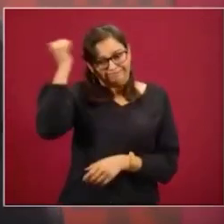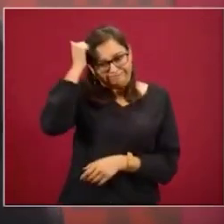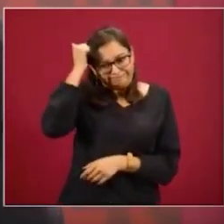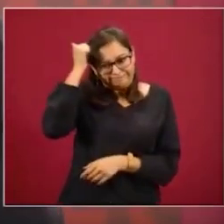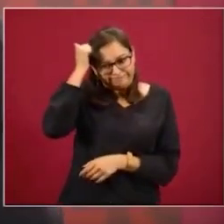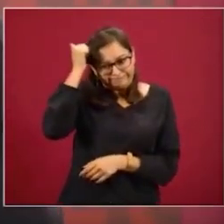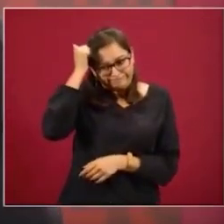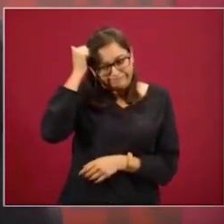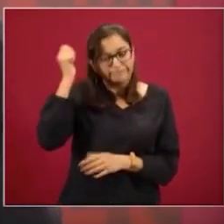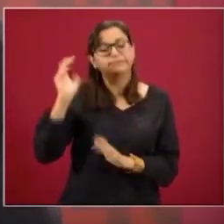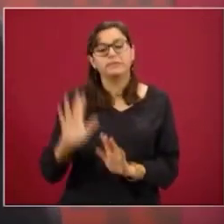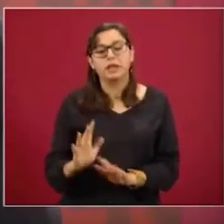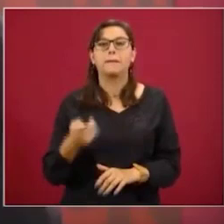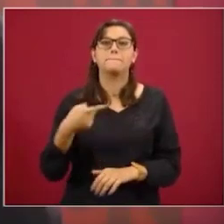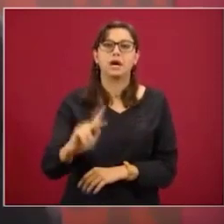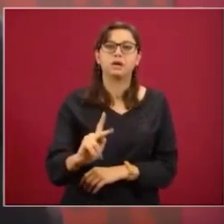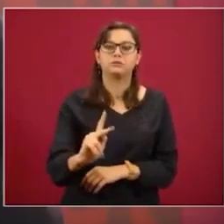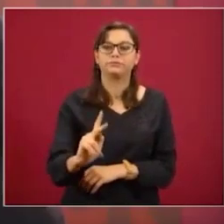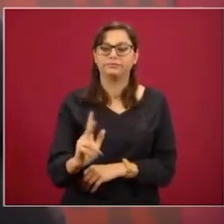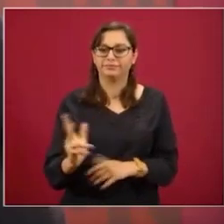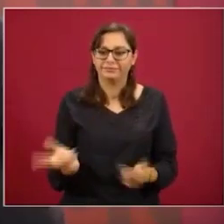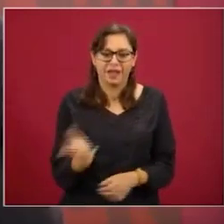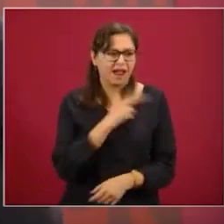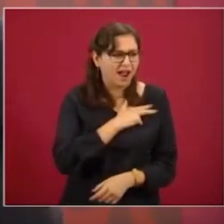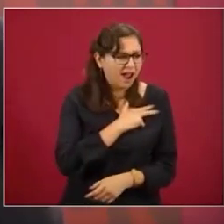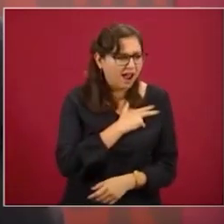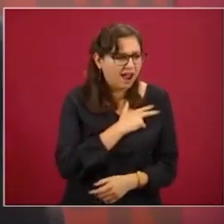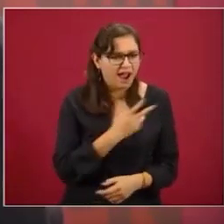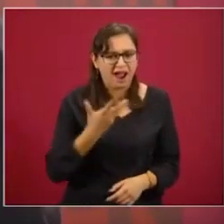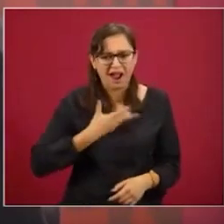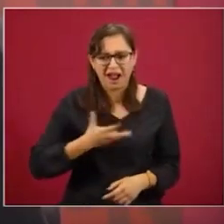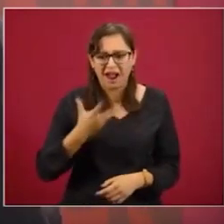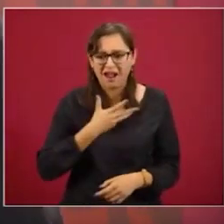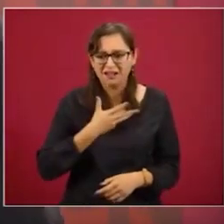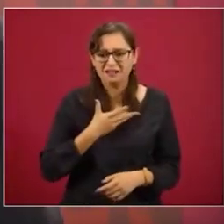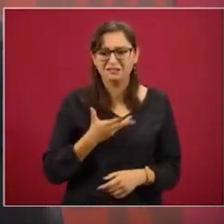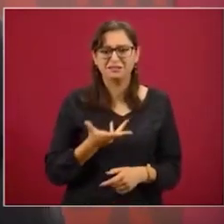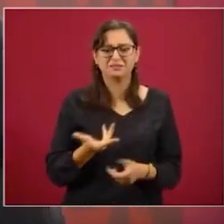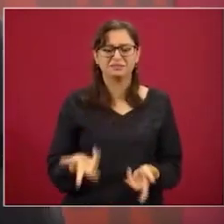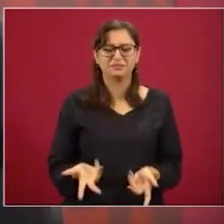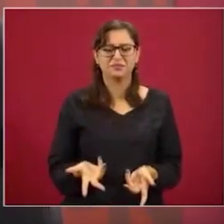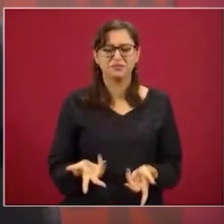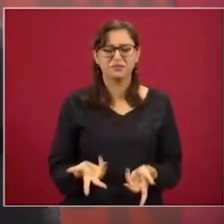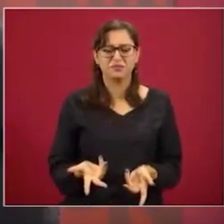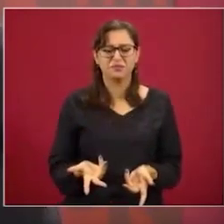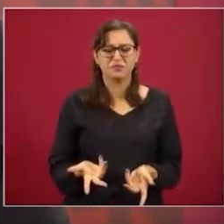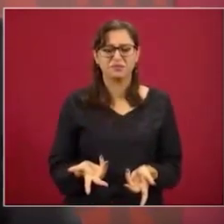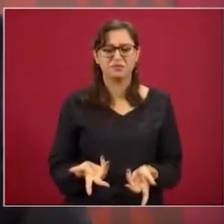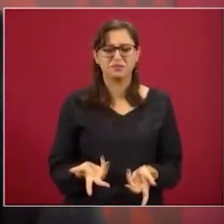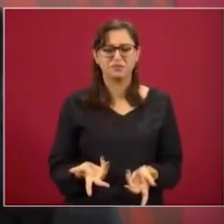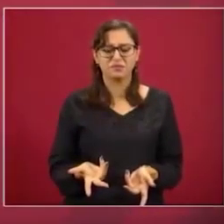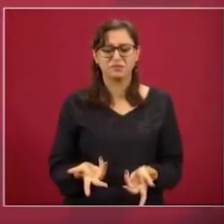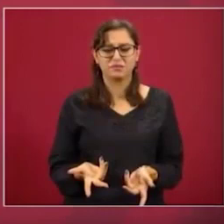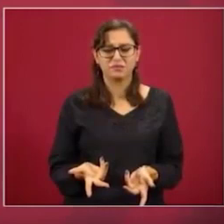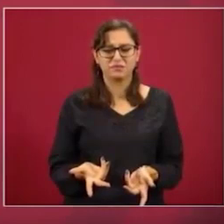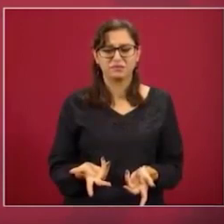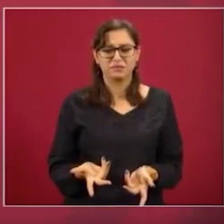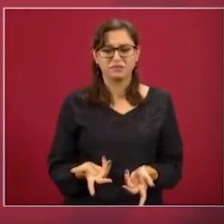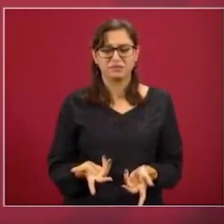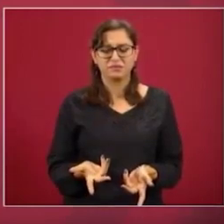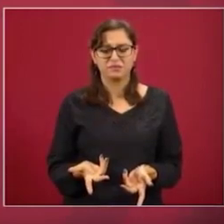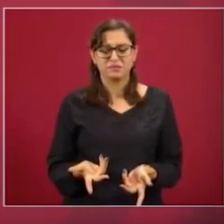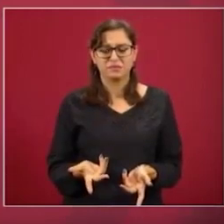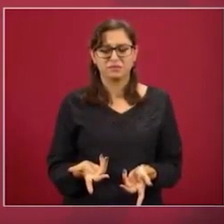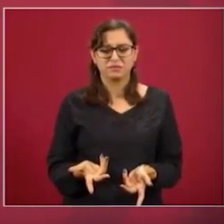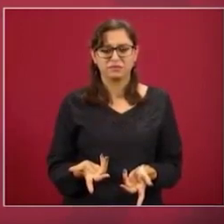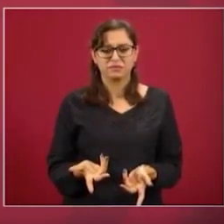se les dan de garrotazos,